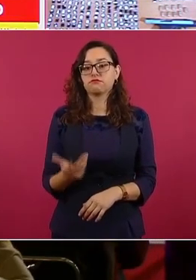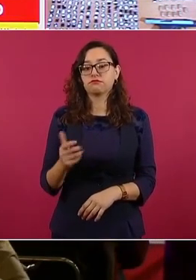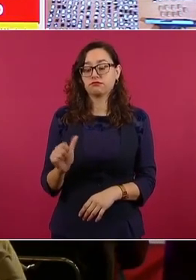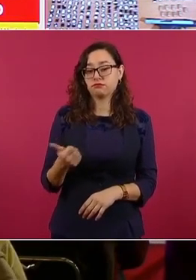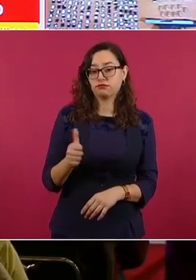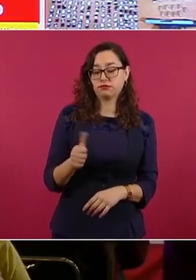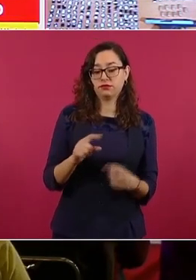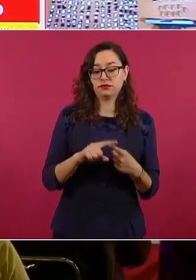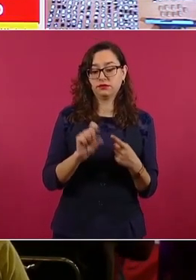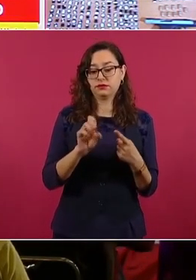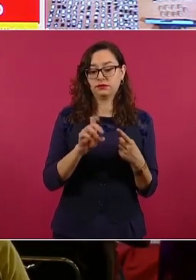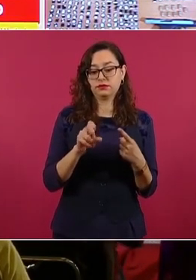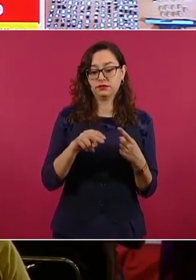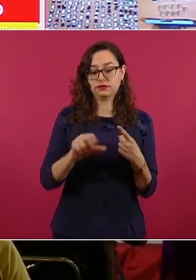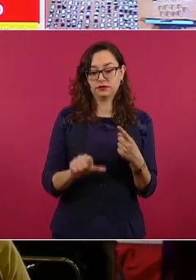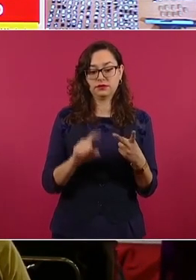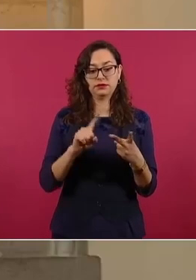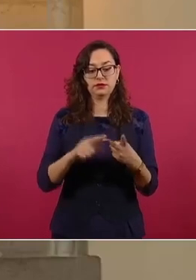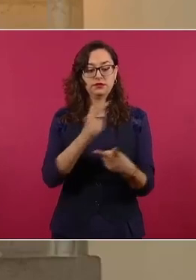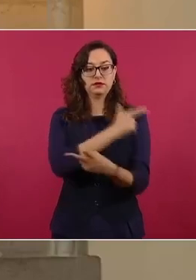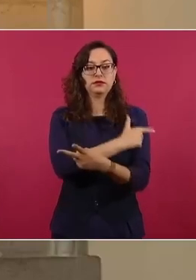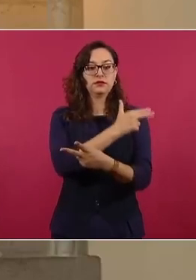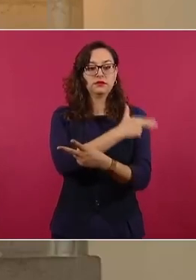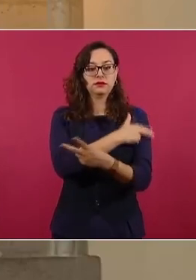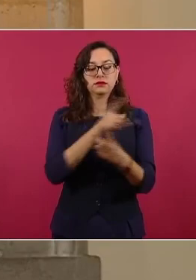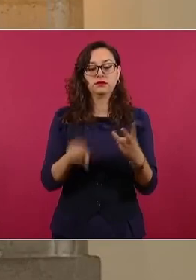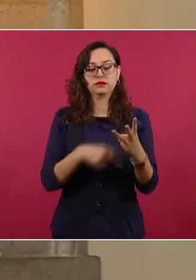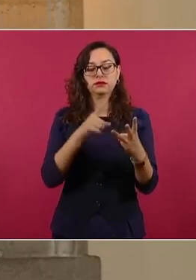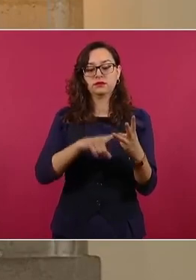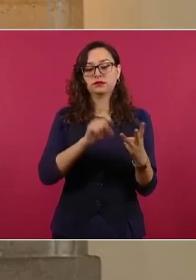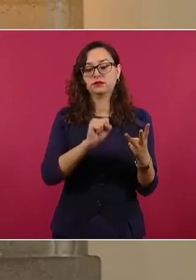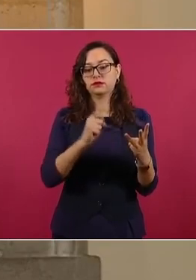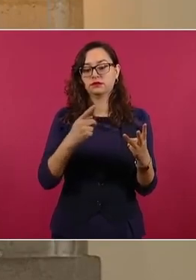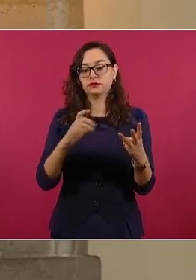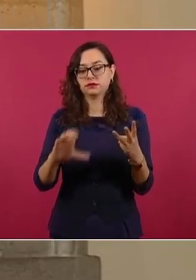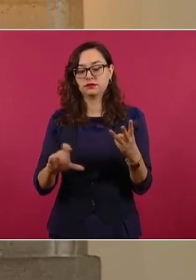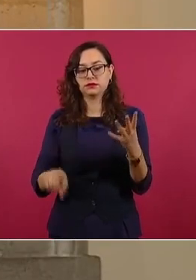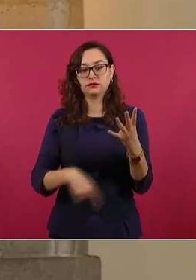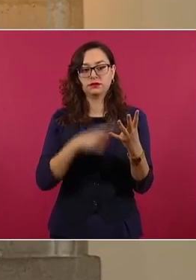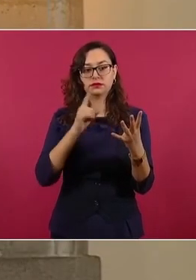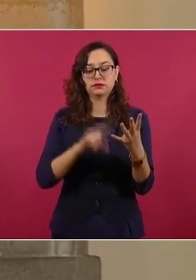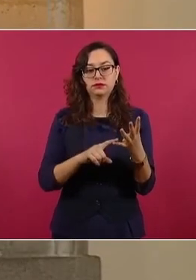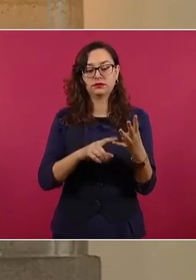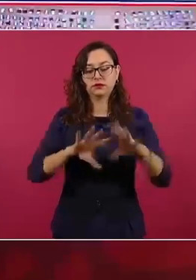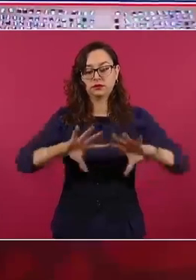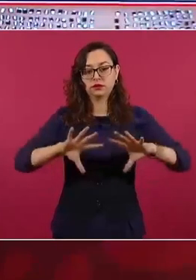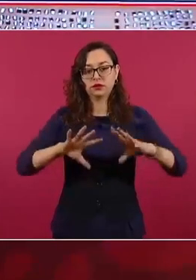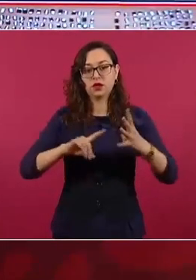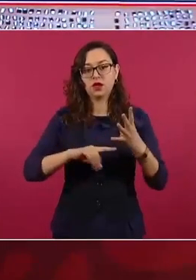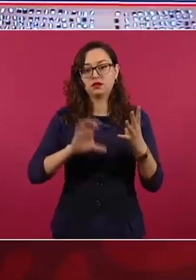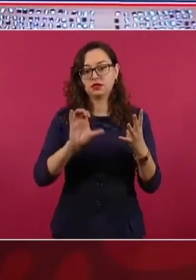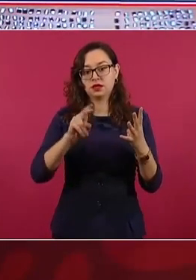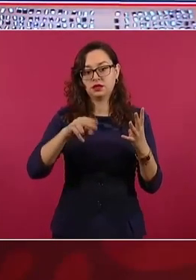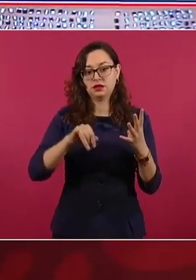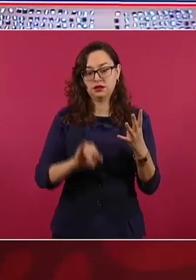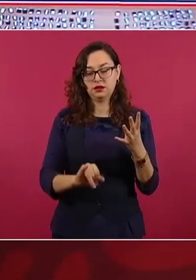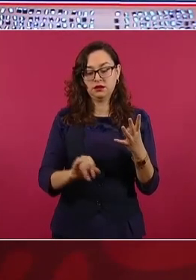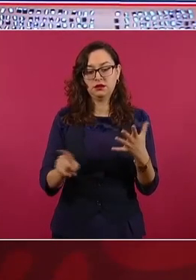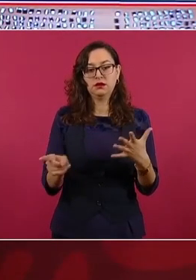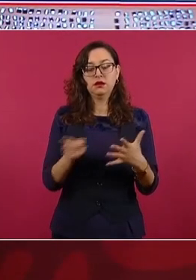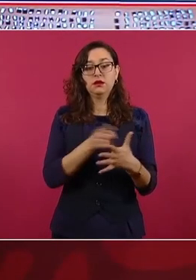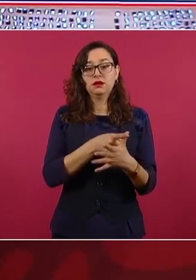en coordinación con Guardia Nacional, la Secretaría de Seguridad Ciudadana, la Guardia Nacional, CNI y la Fiscalía